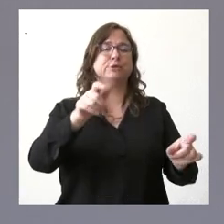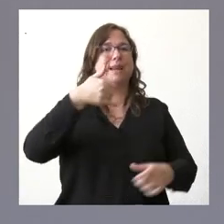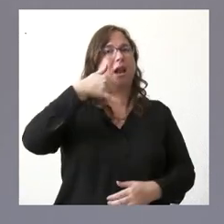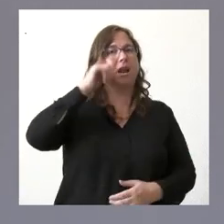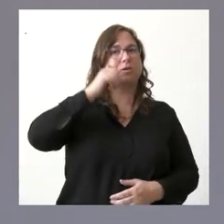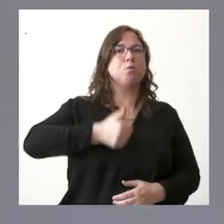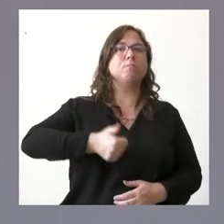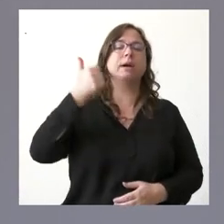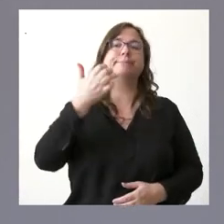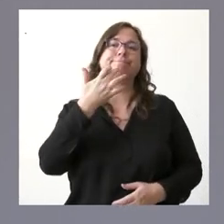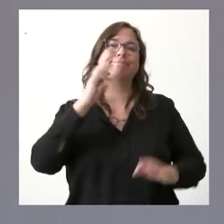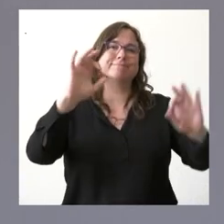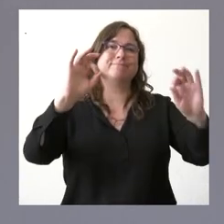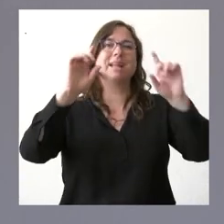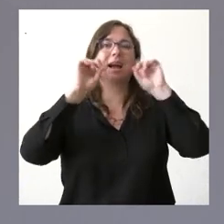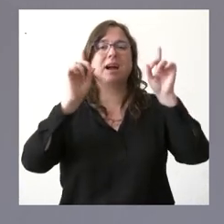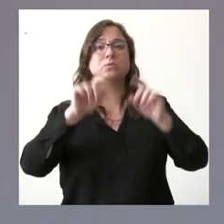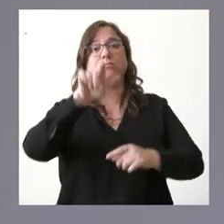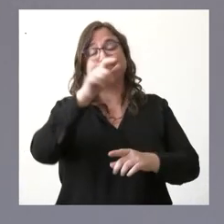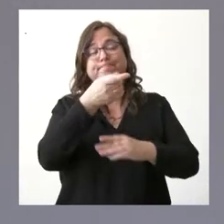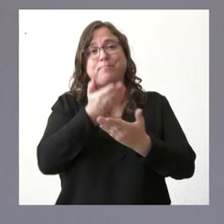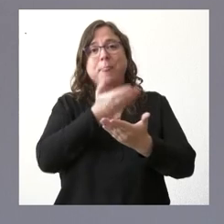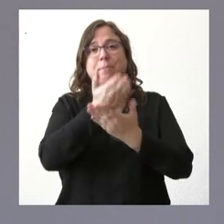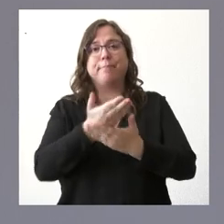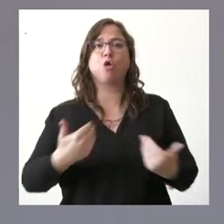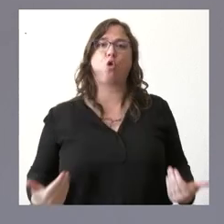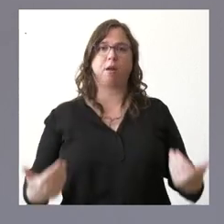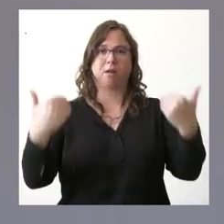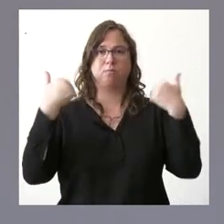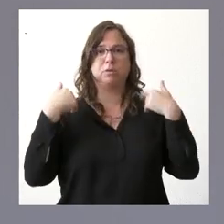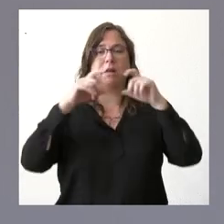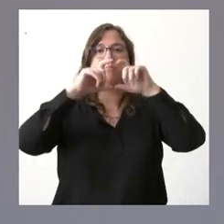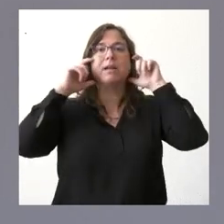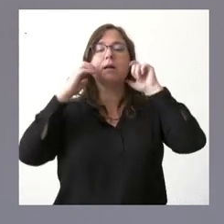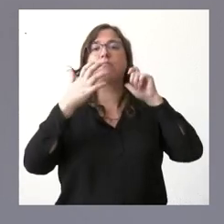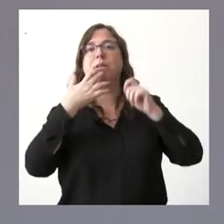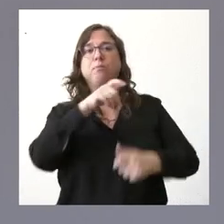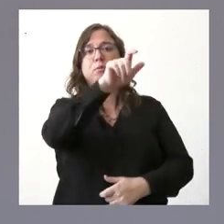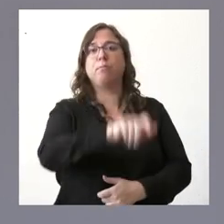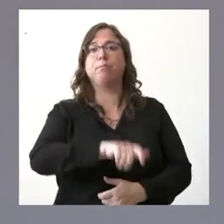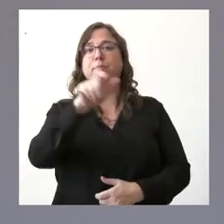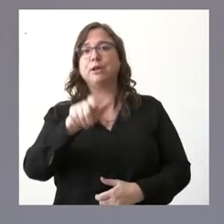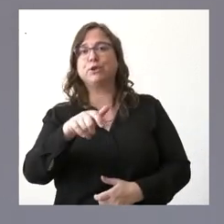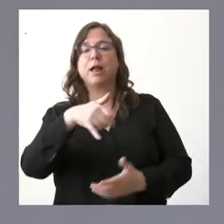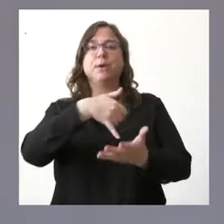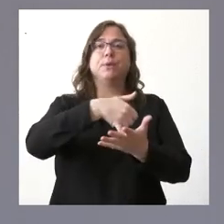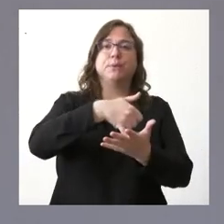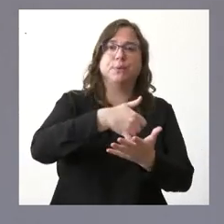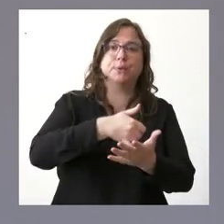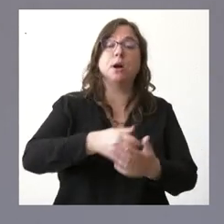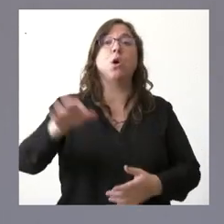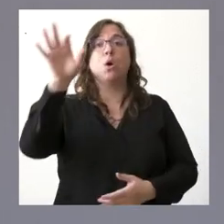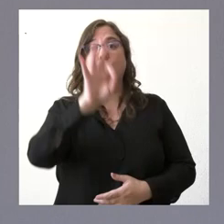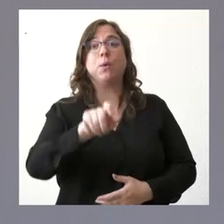especialmente este uso responsable de las mascarillas pues es más útil ante personas más vulnerables o personas que